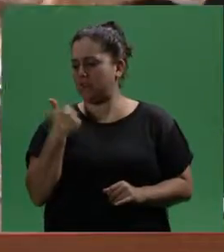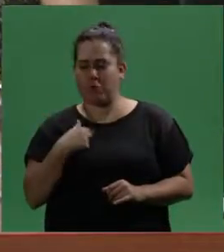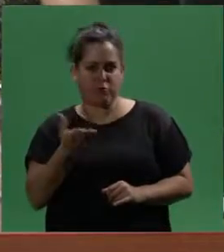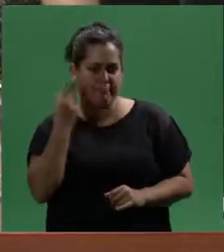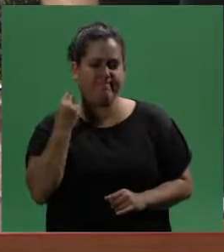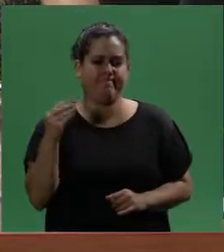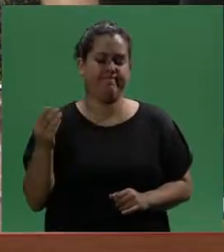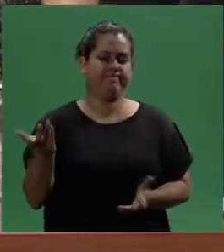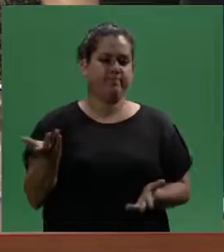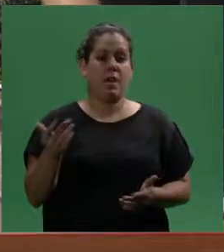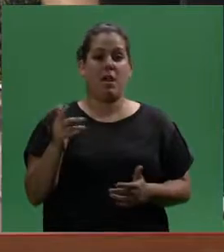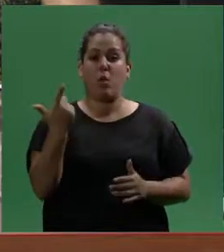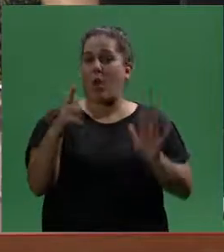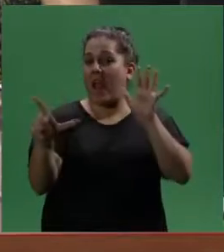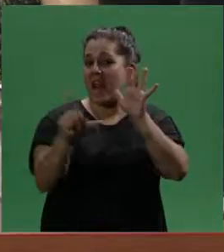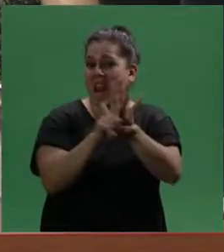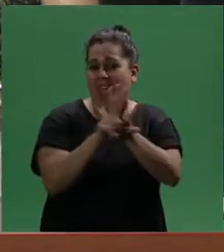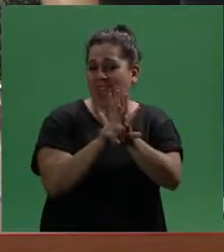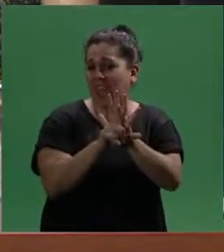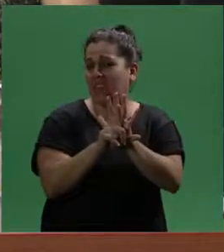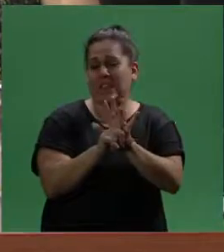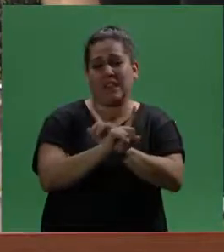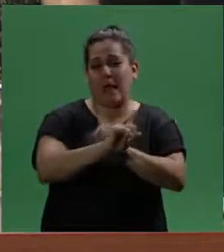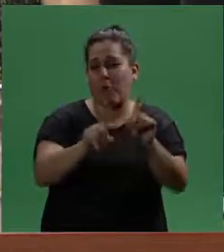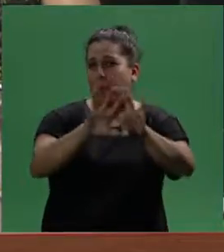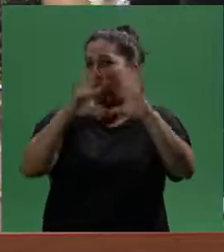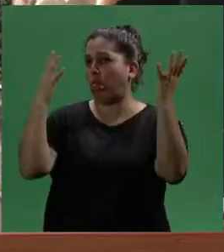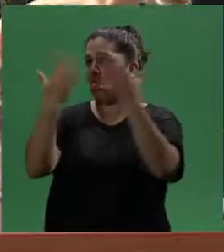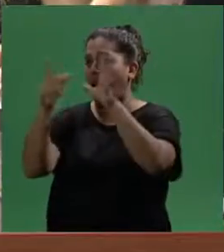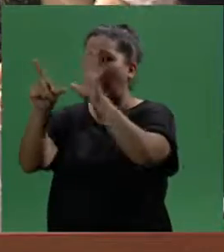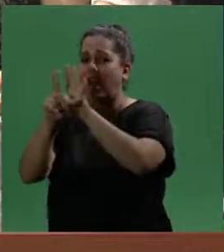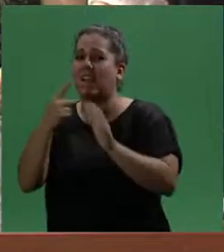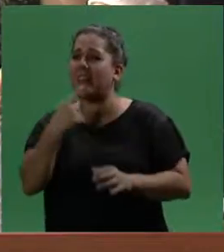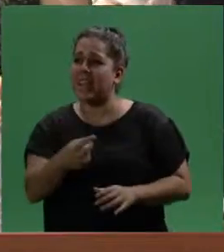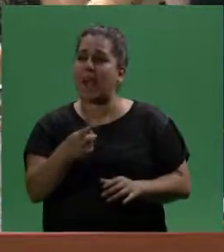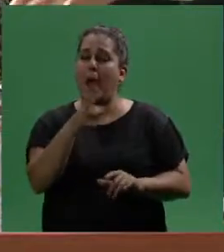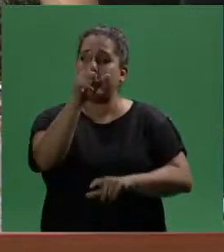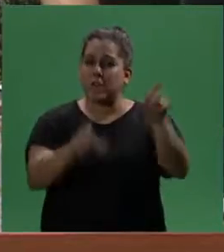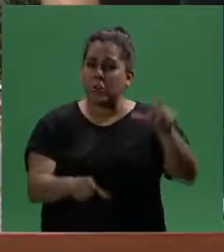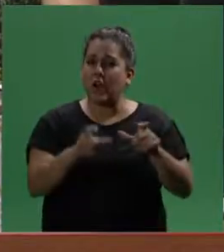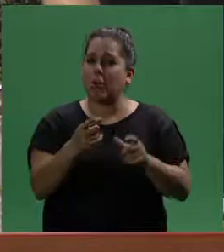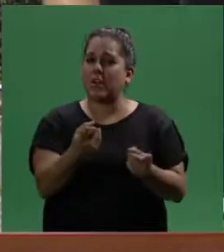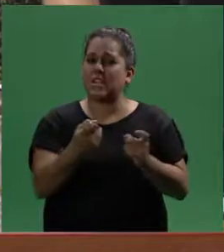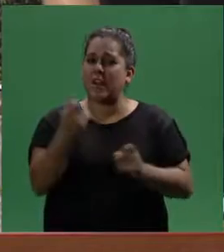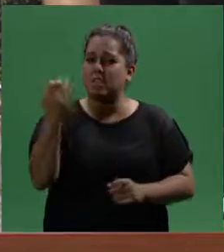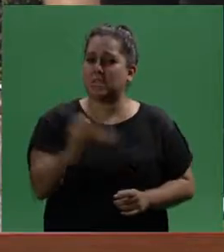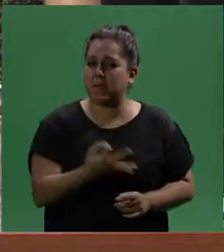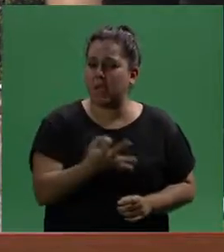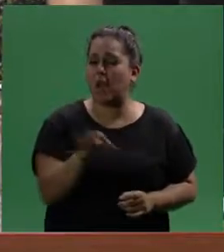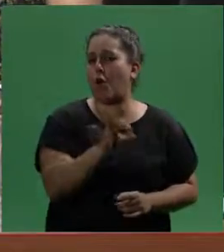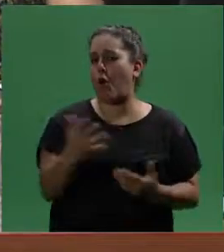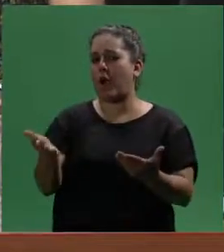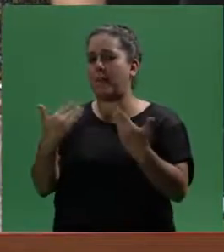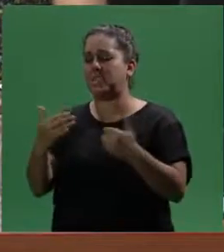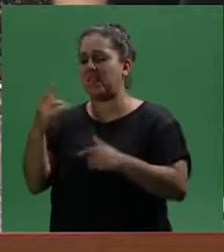poco también lo escuché. No hay ninguna ley en la República Argentina y se puede decir que casi en el mundo que hable de personas con necesidades especiales o